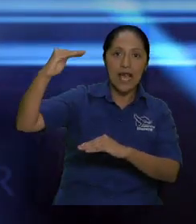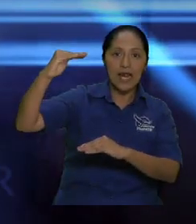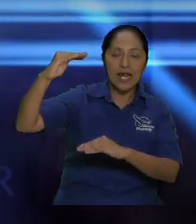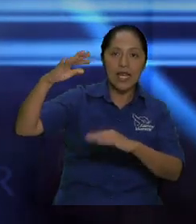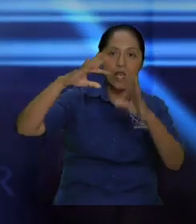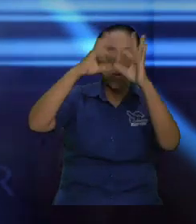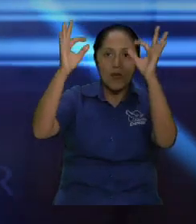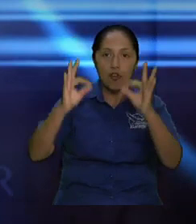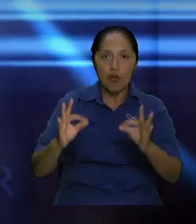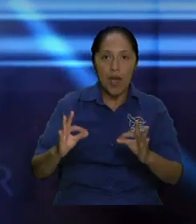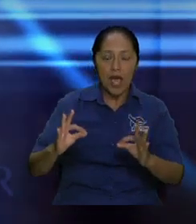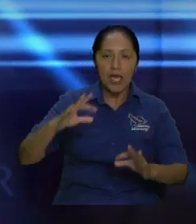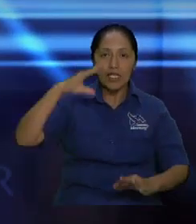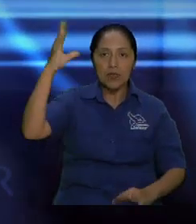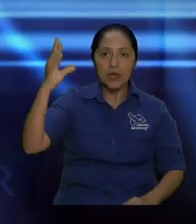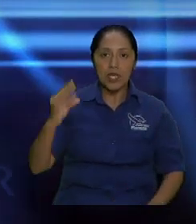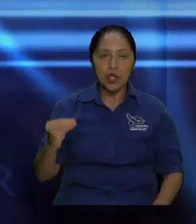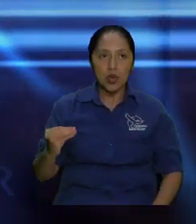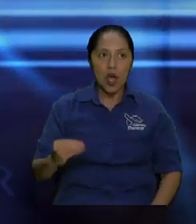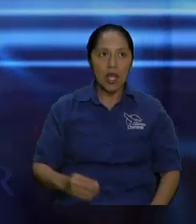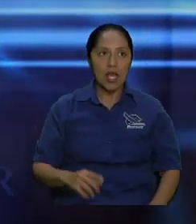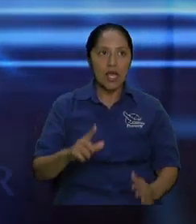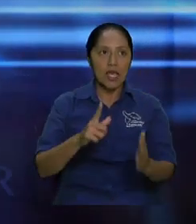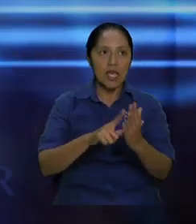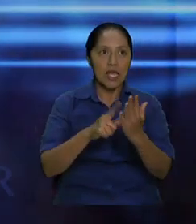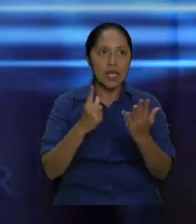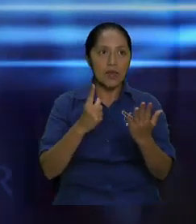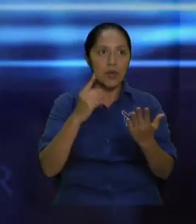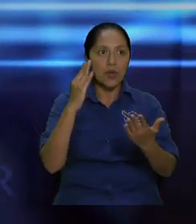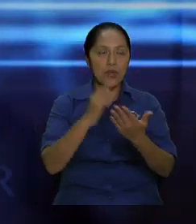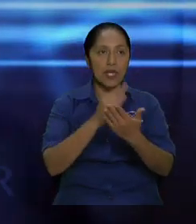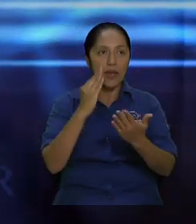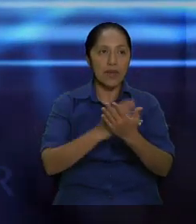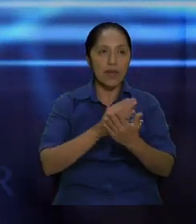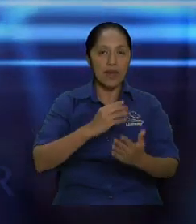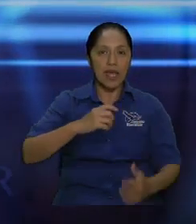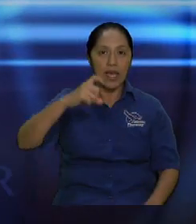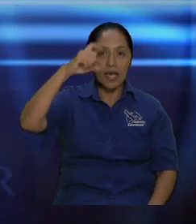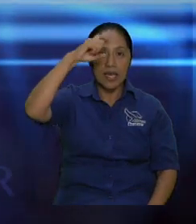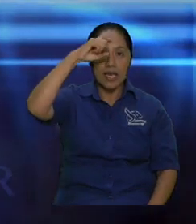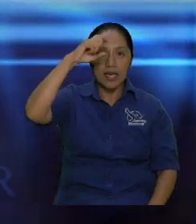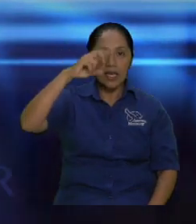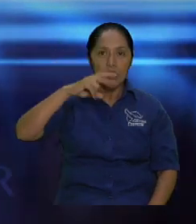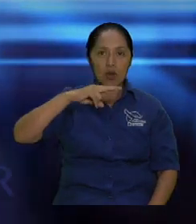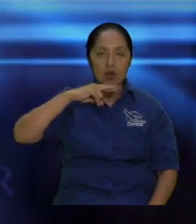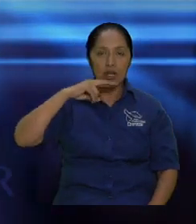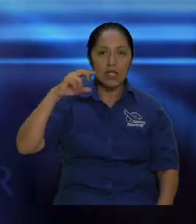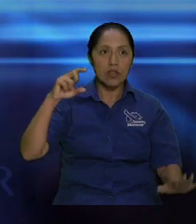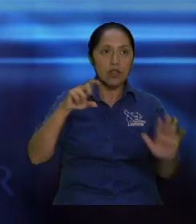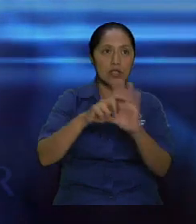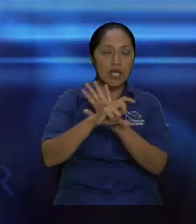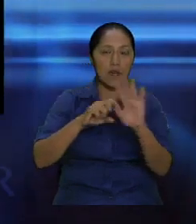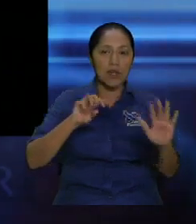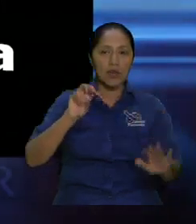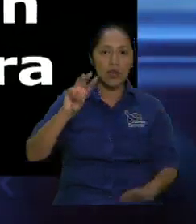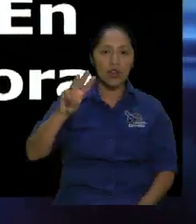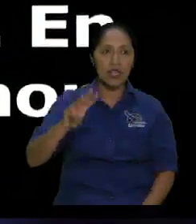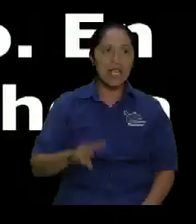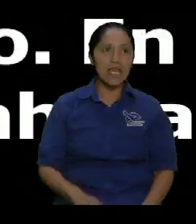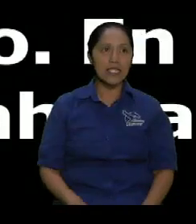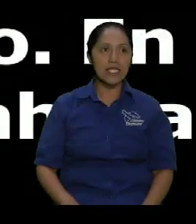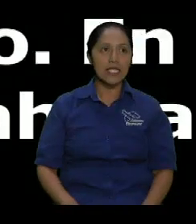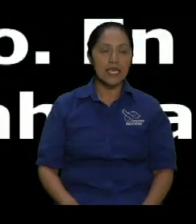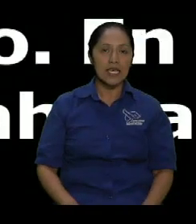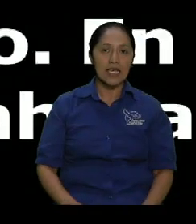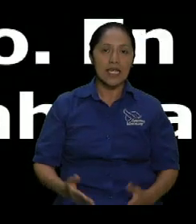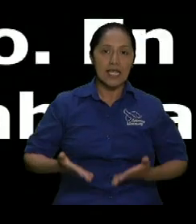Primera de Corintios 3.2 os di a beber leche no alimento sólido porque todavía no podíais recibirlo en